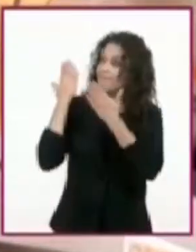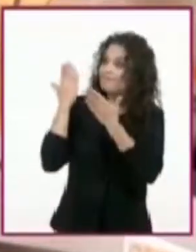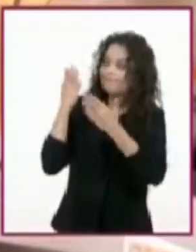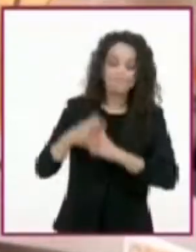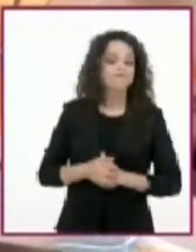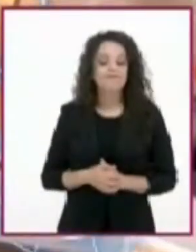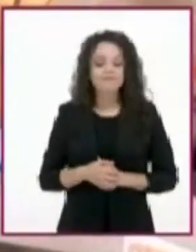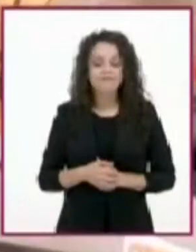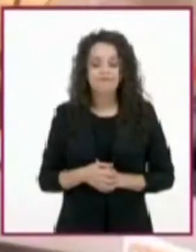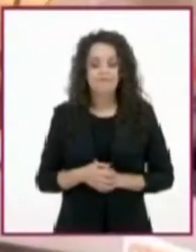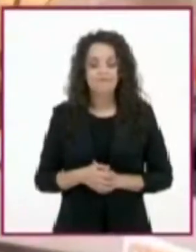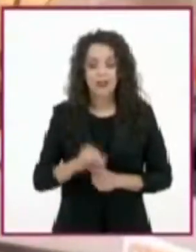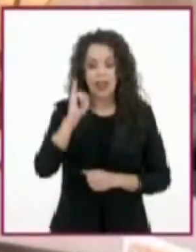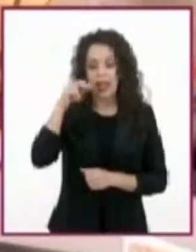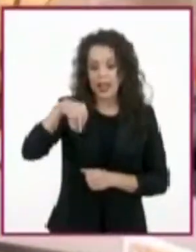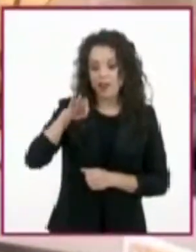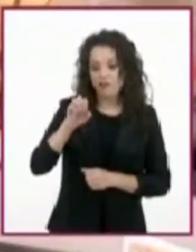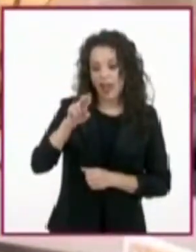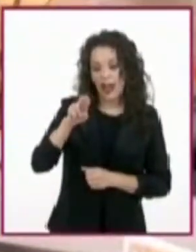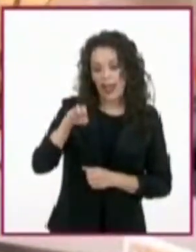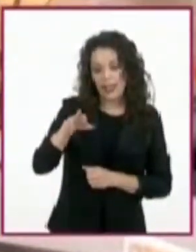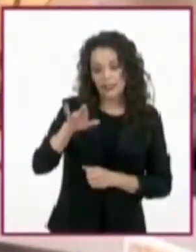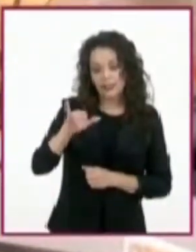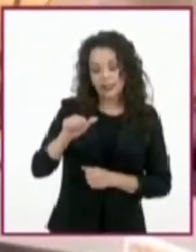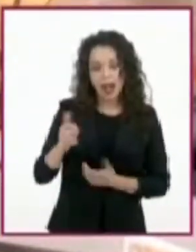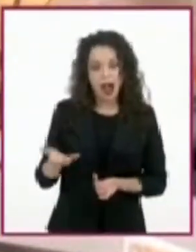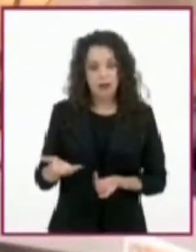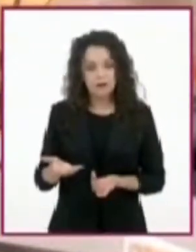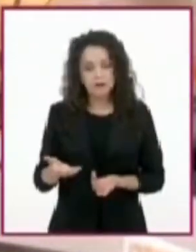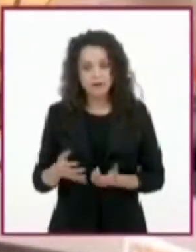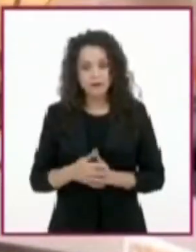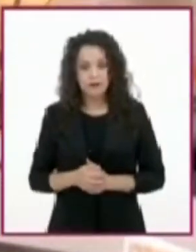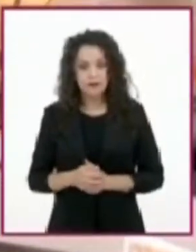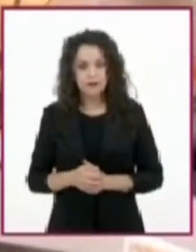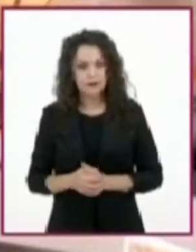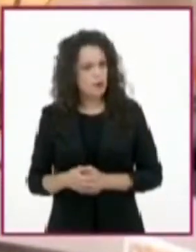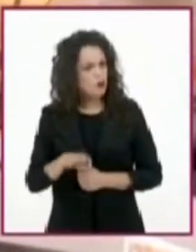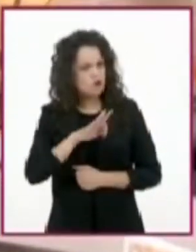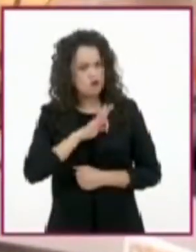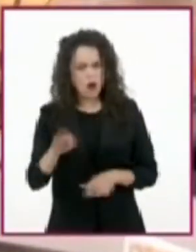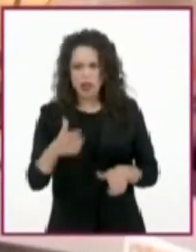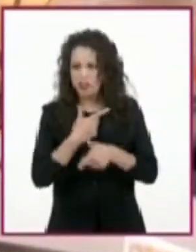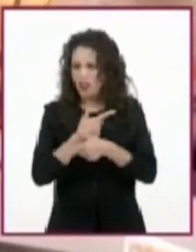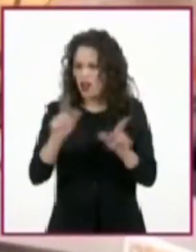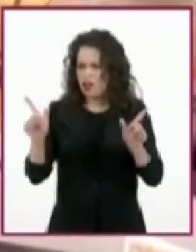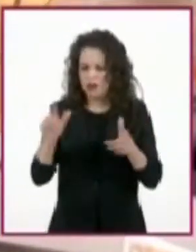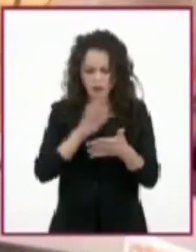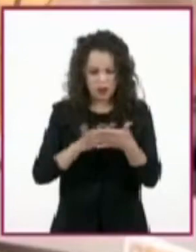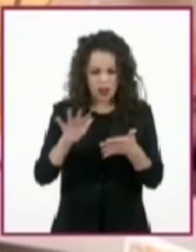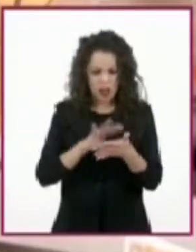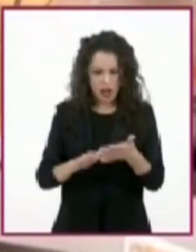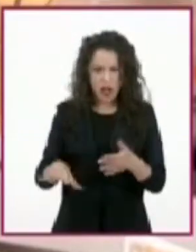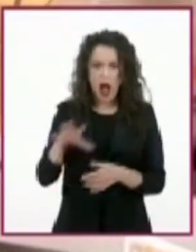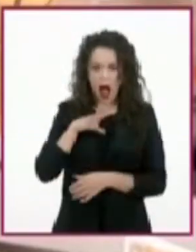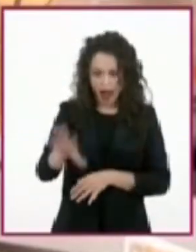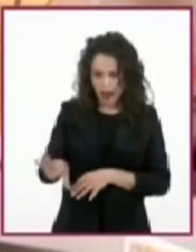inferencia. O sea que podemos hacer inferencias de cualquier texto. Exactamente. Veamos un